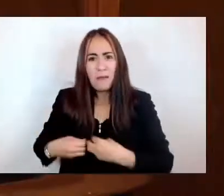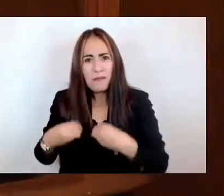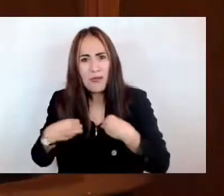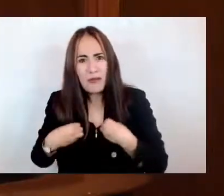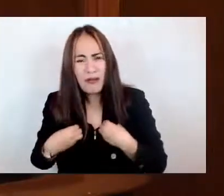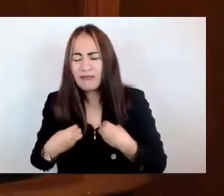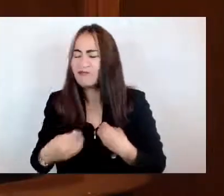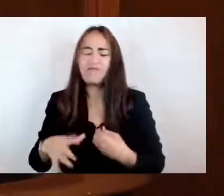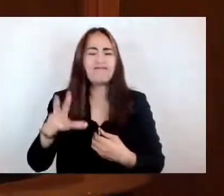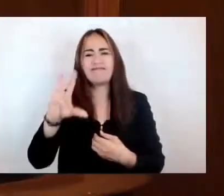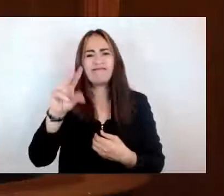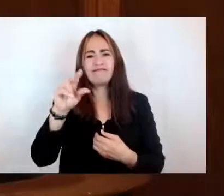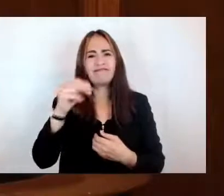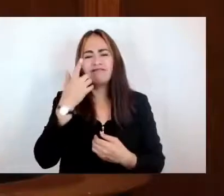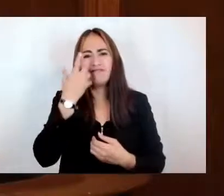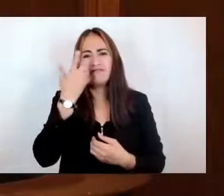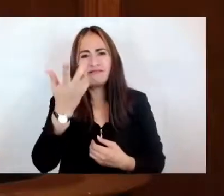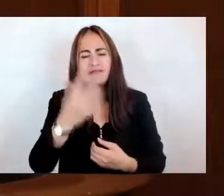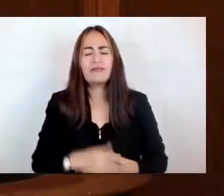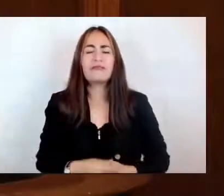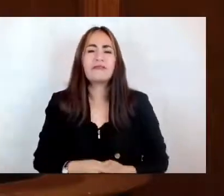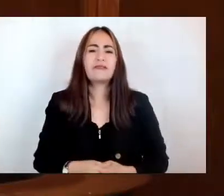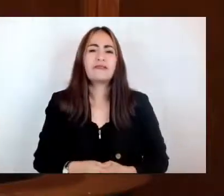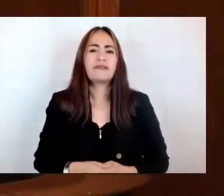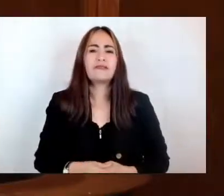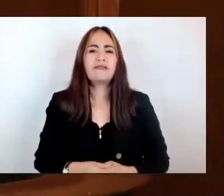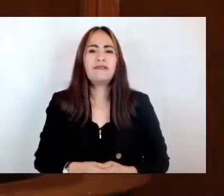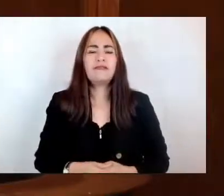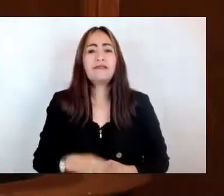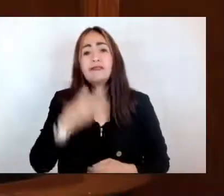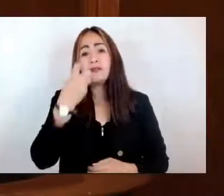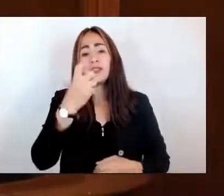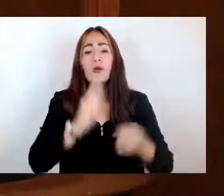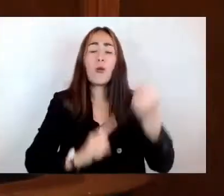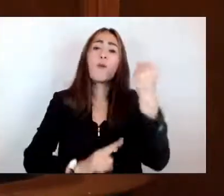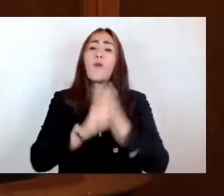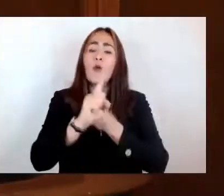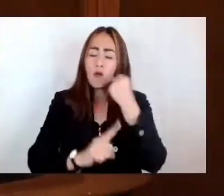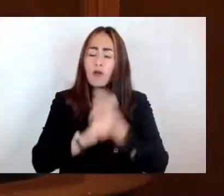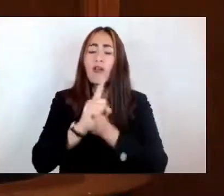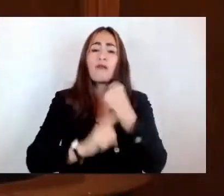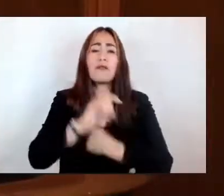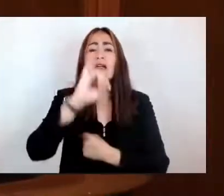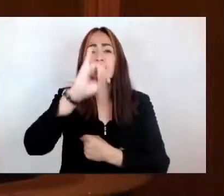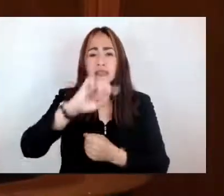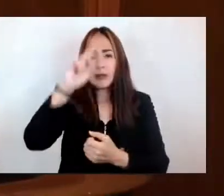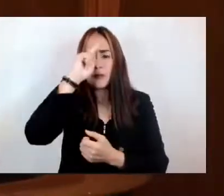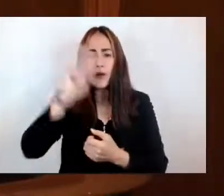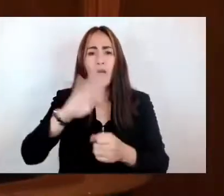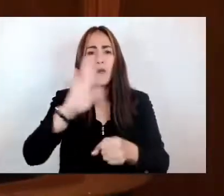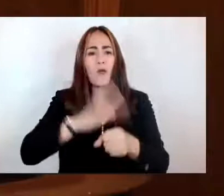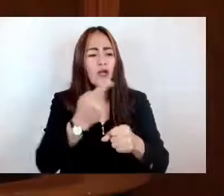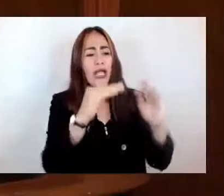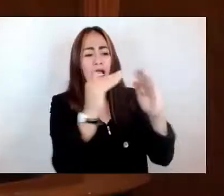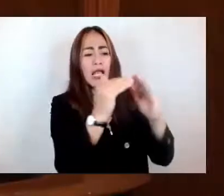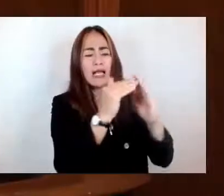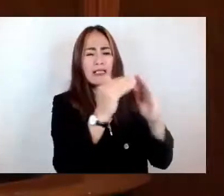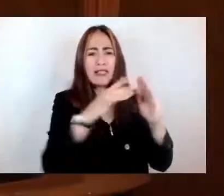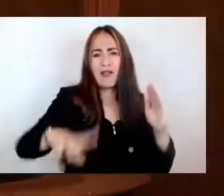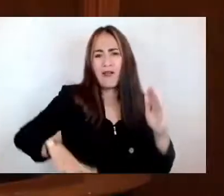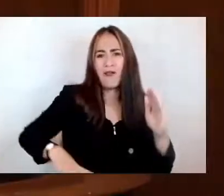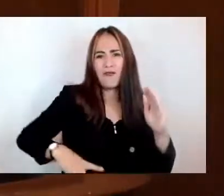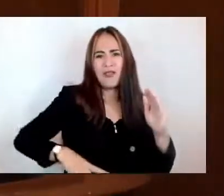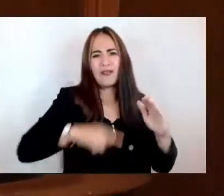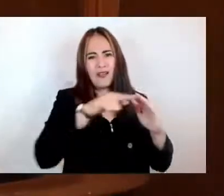situación que adquiere creciente problemática, ya que al salir de las casas hogar, los jóvenes egresados,